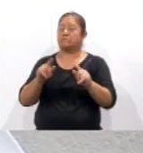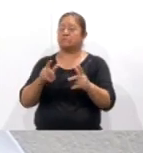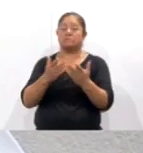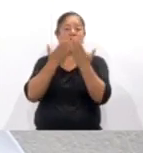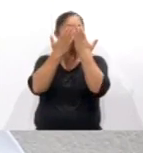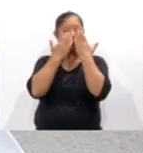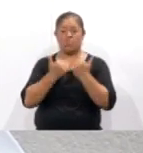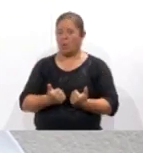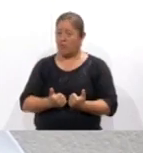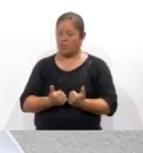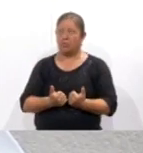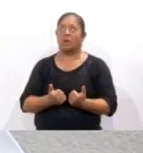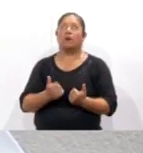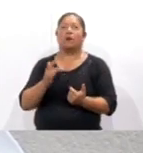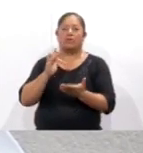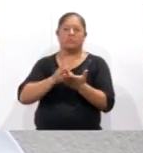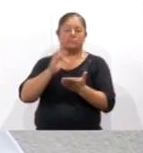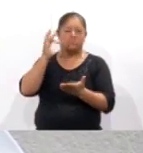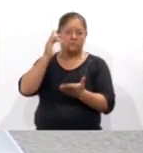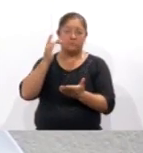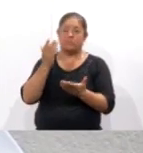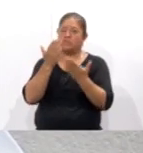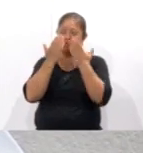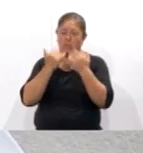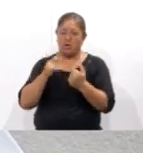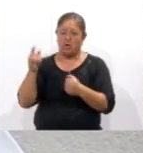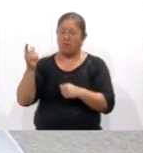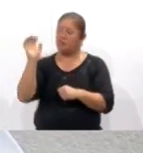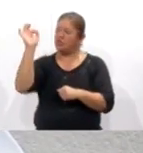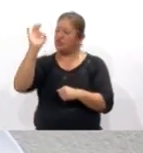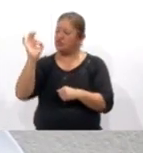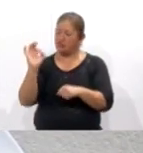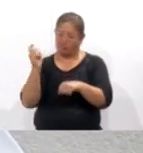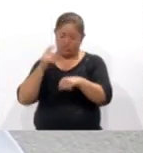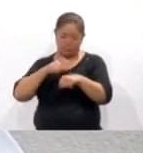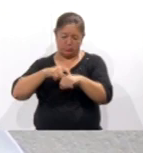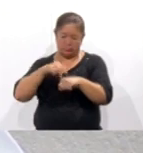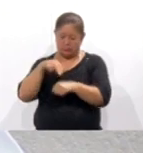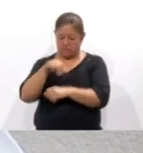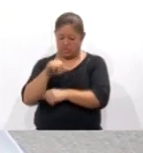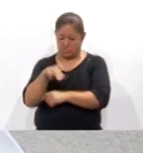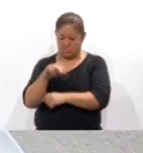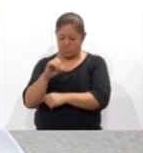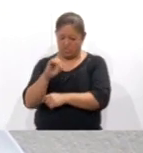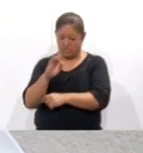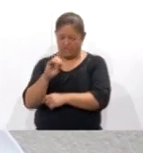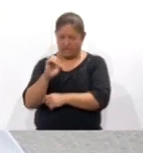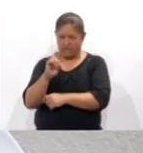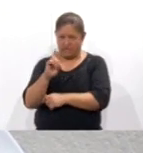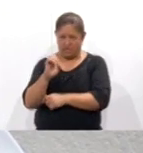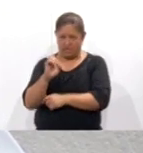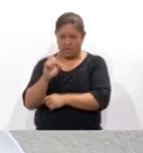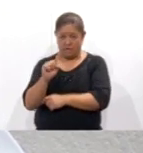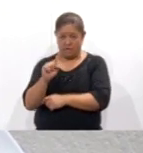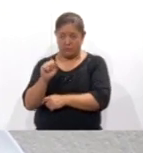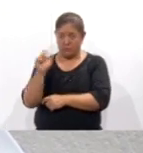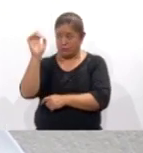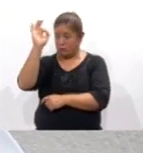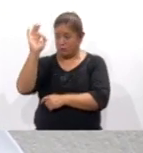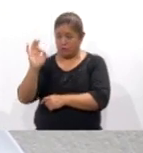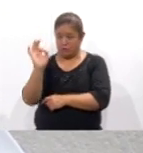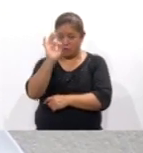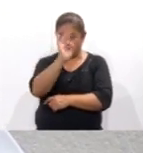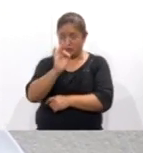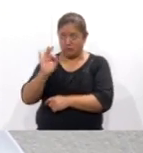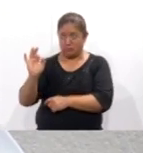encontrado que el mosquito transmisor, que es un anófeles, esté circulando. Lo cual es